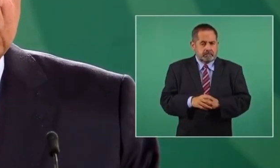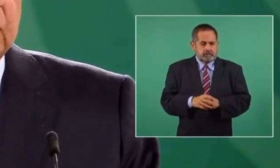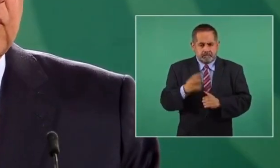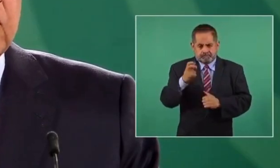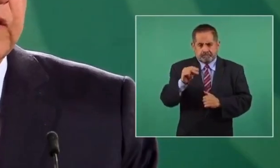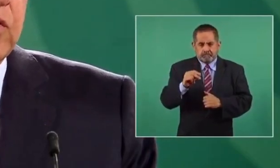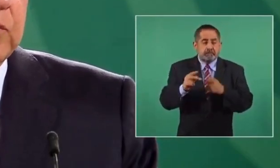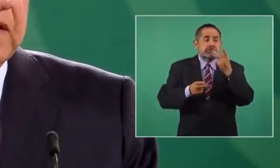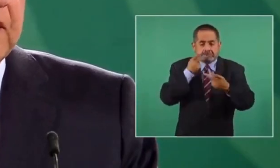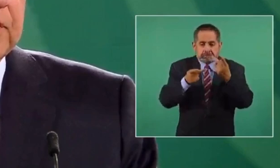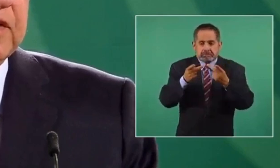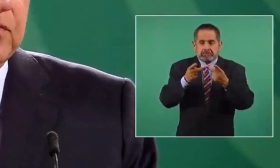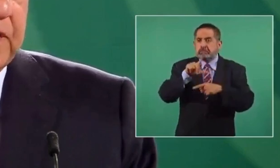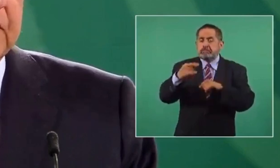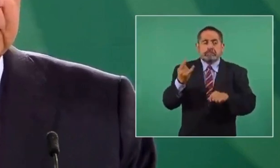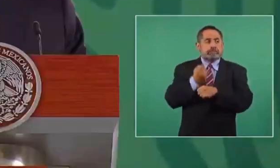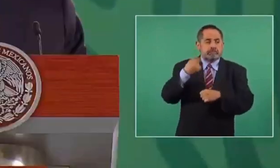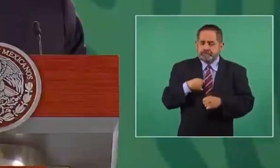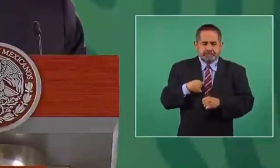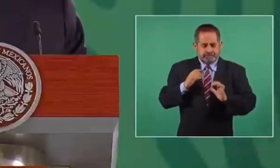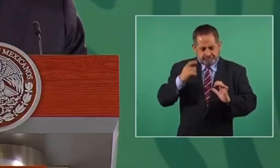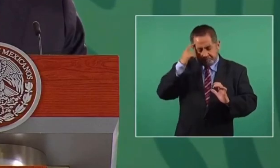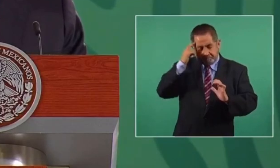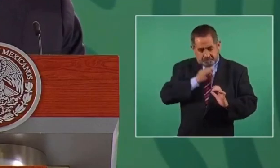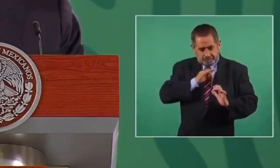No digo algo que no vaya a poder cumplir.